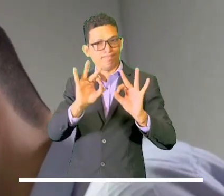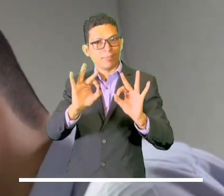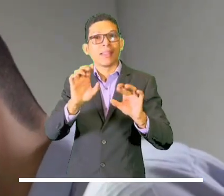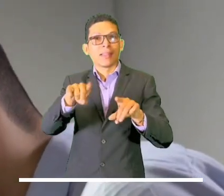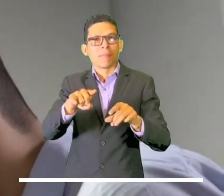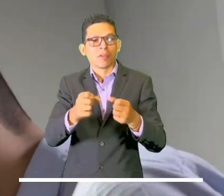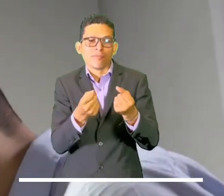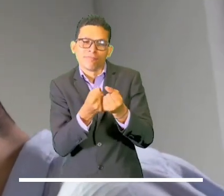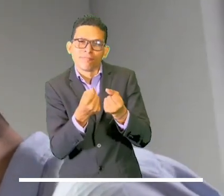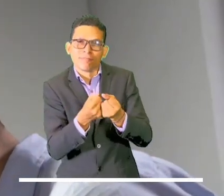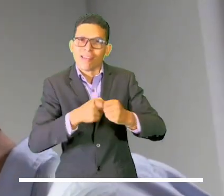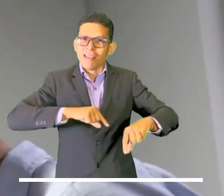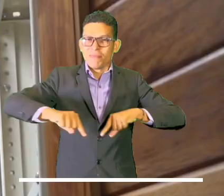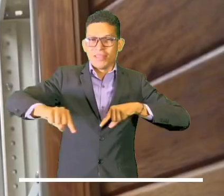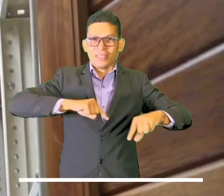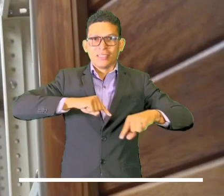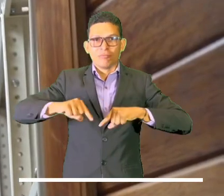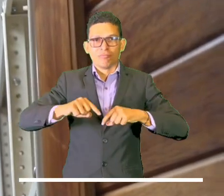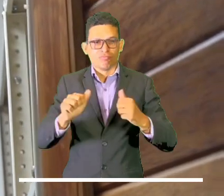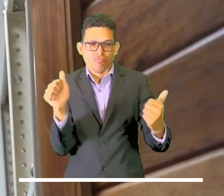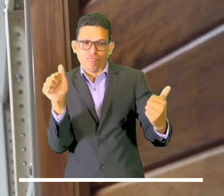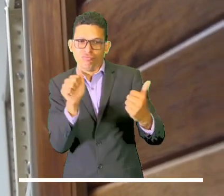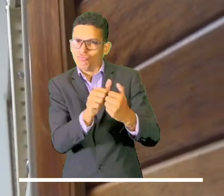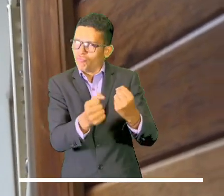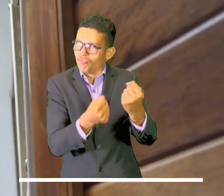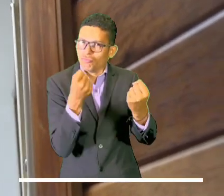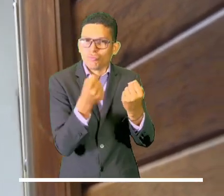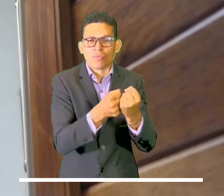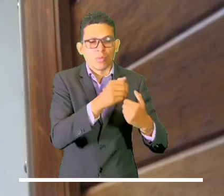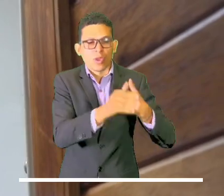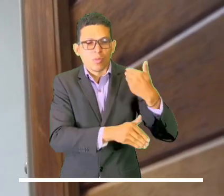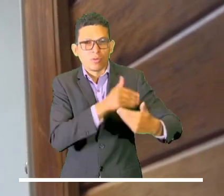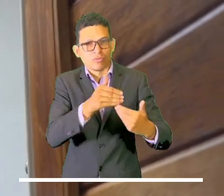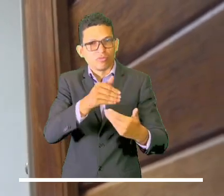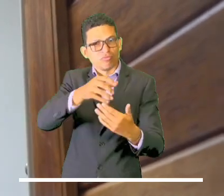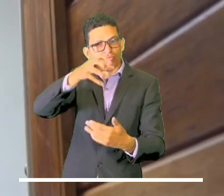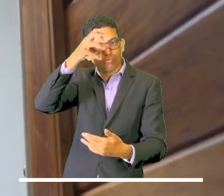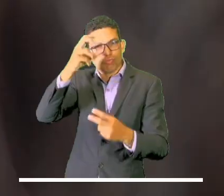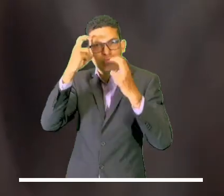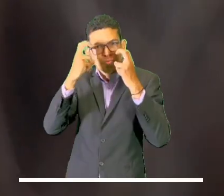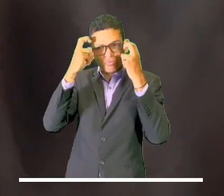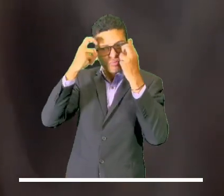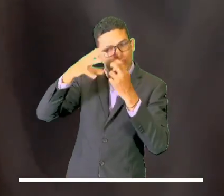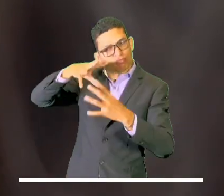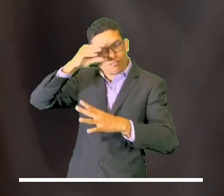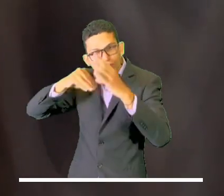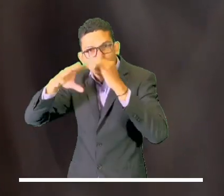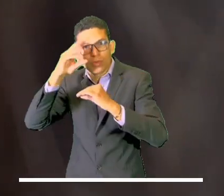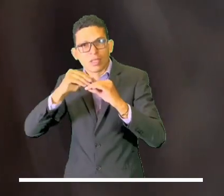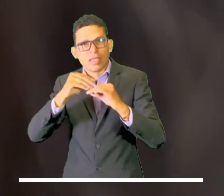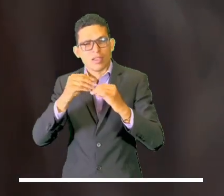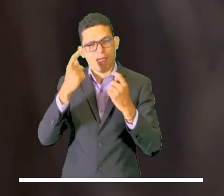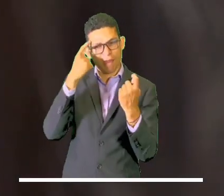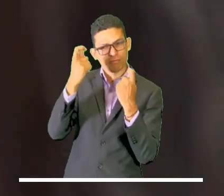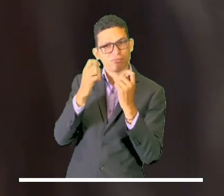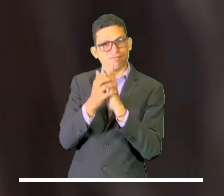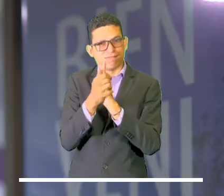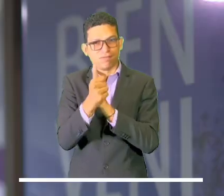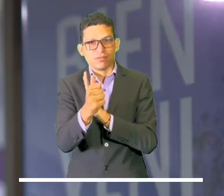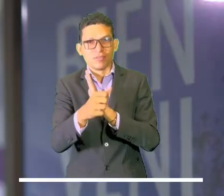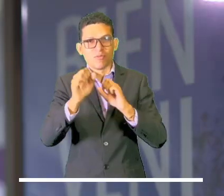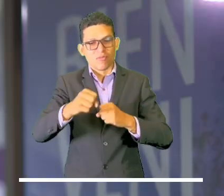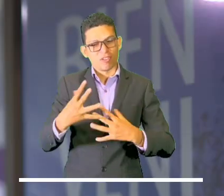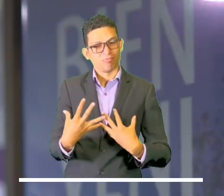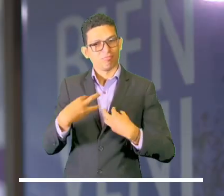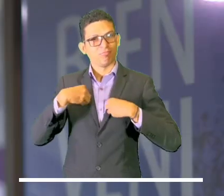también por colaboradores administrativos que los acompañan en su proceso de adquisición de conocimientos, de desarrollo de destrezas y habilidades,